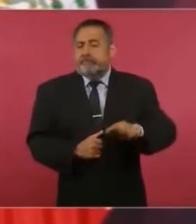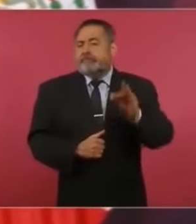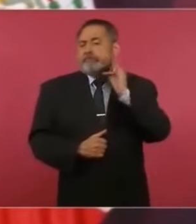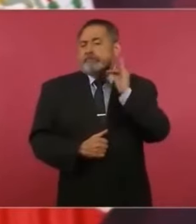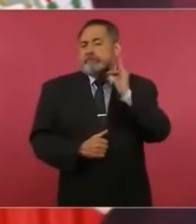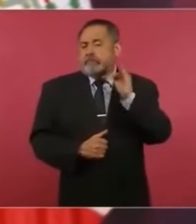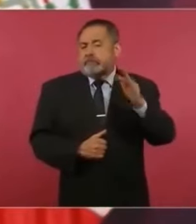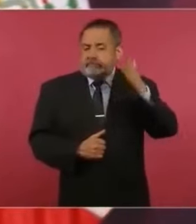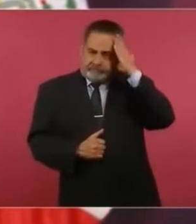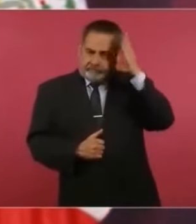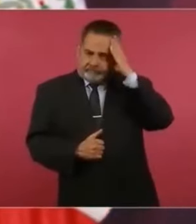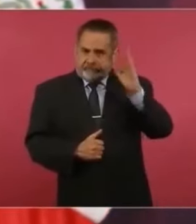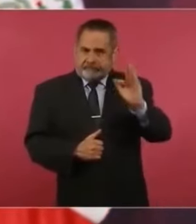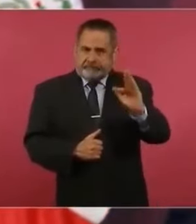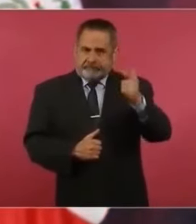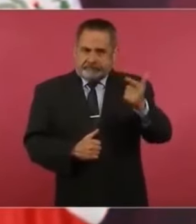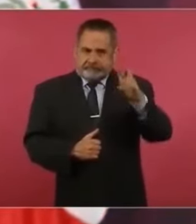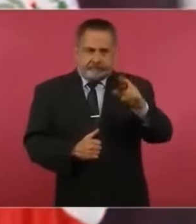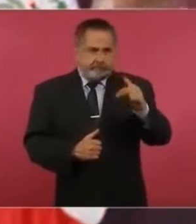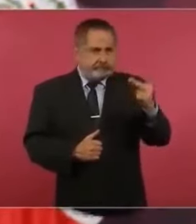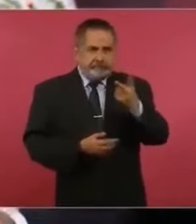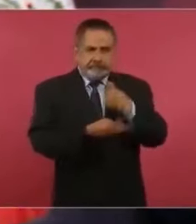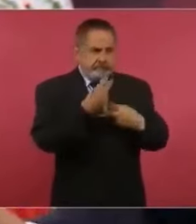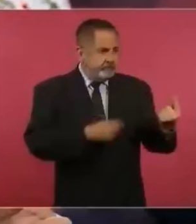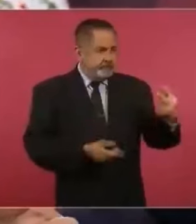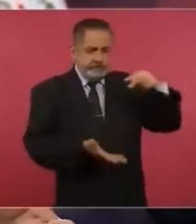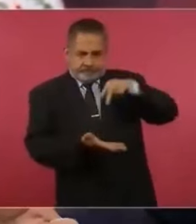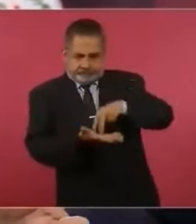dé a conocer